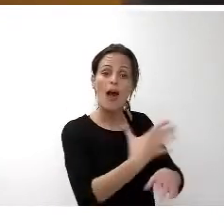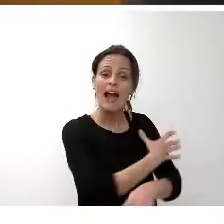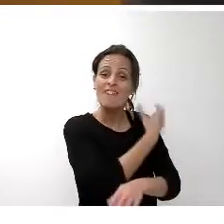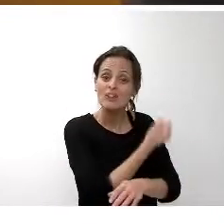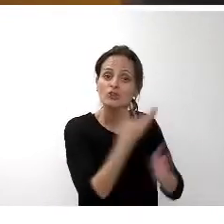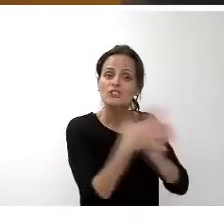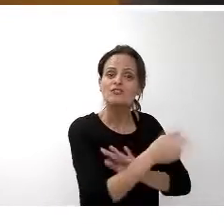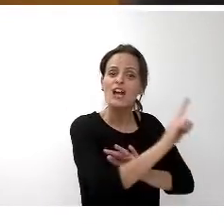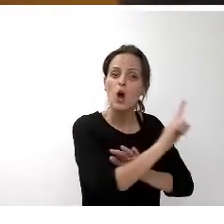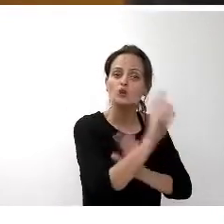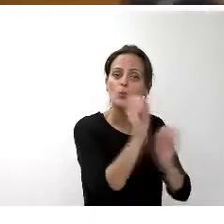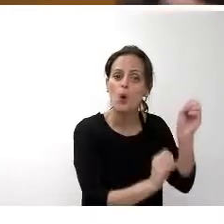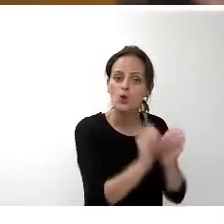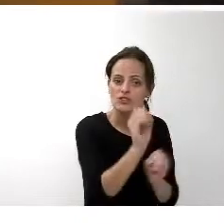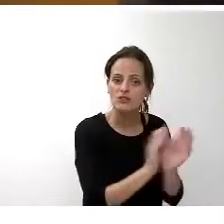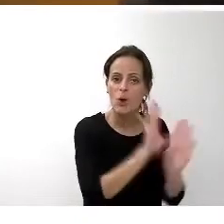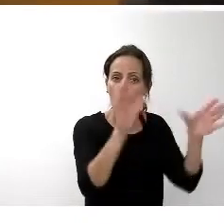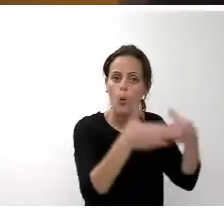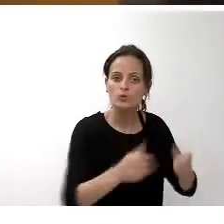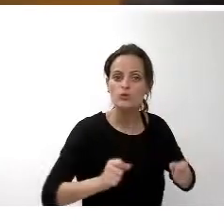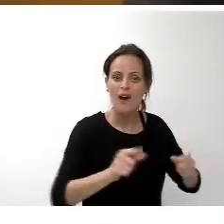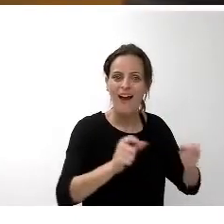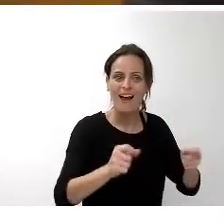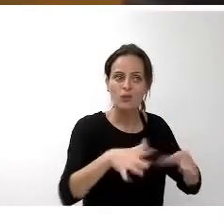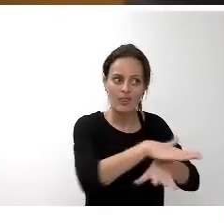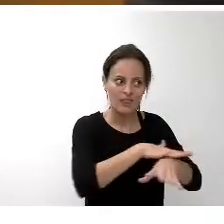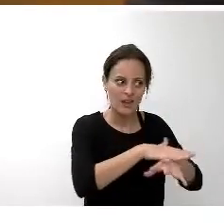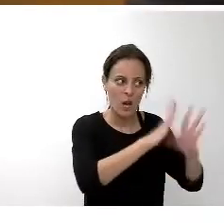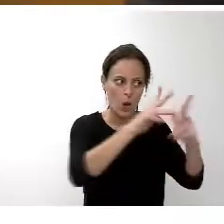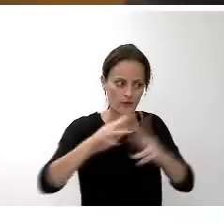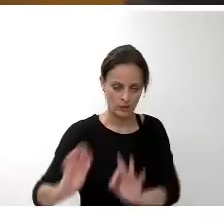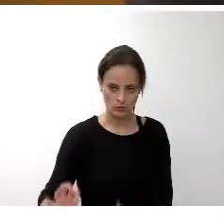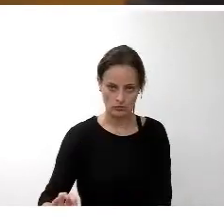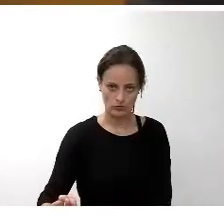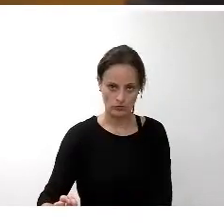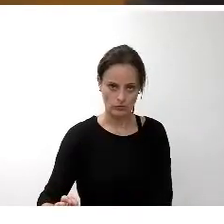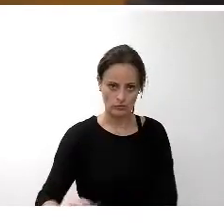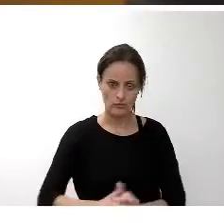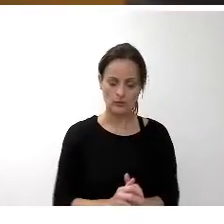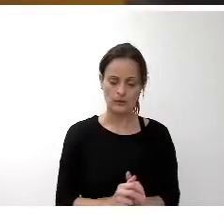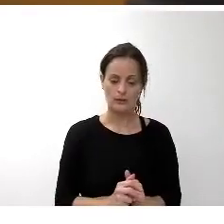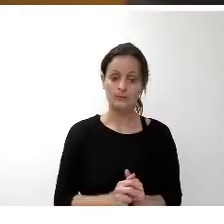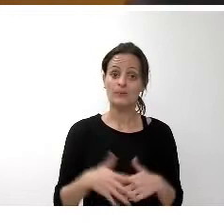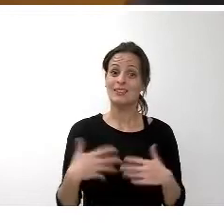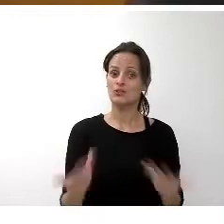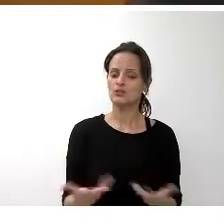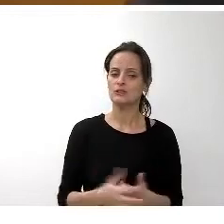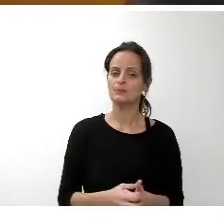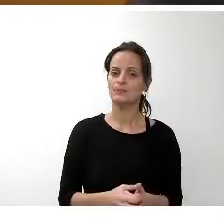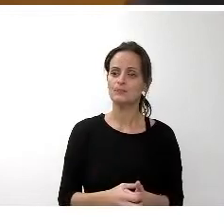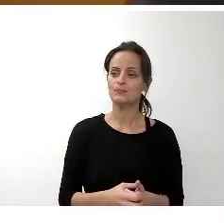% del conjunto de los gastos de la corporación. No obstante, manifestar que,